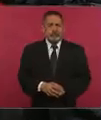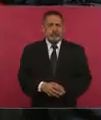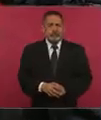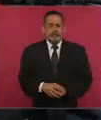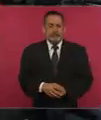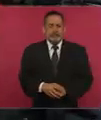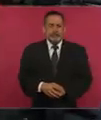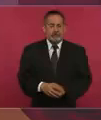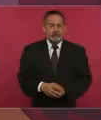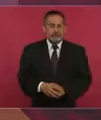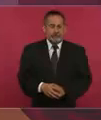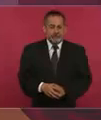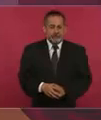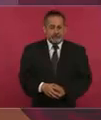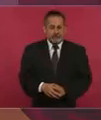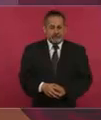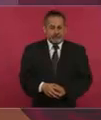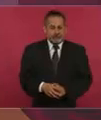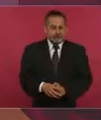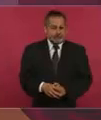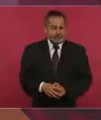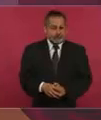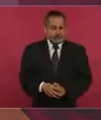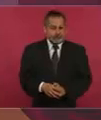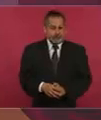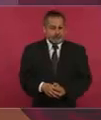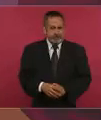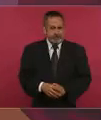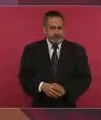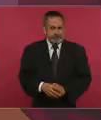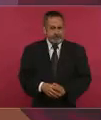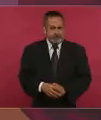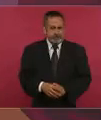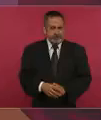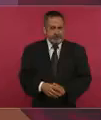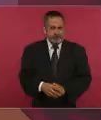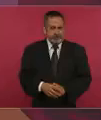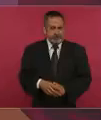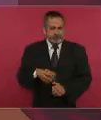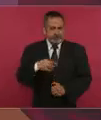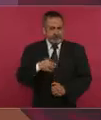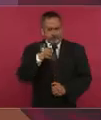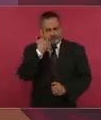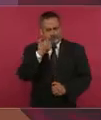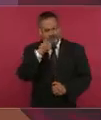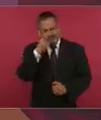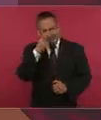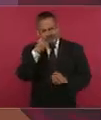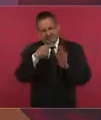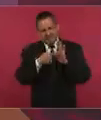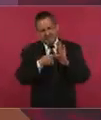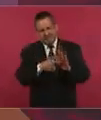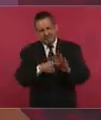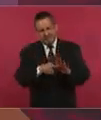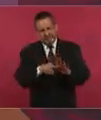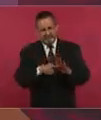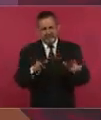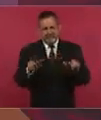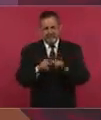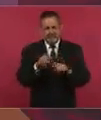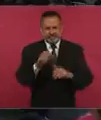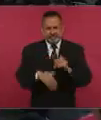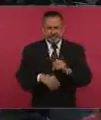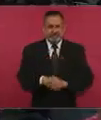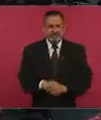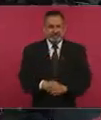Es que quise terminar tirando aceite, presumiendo. Bueno,